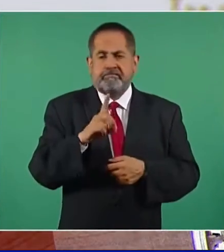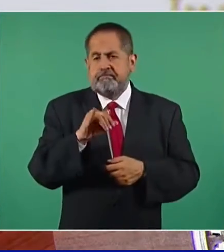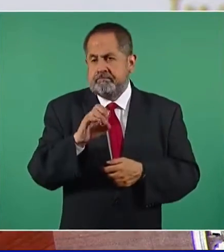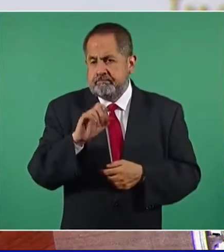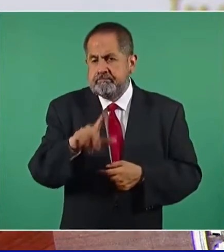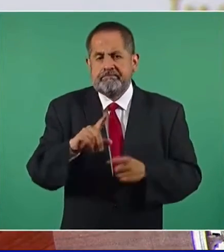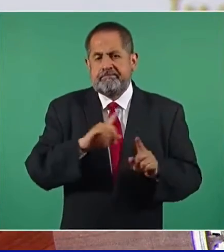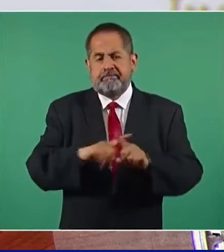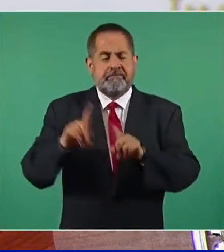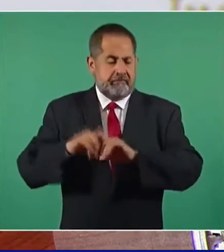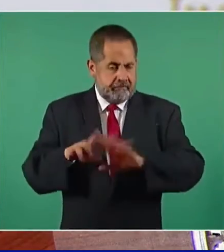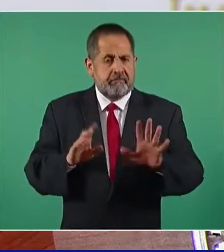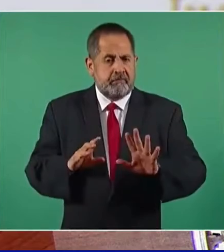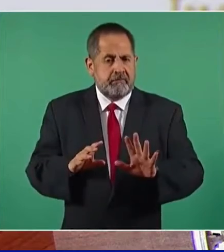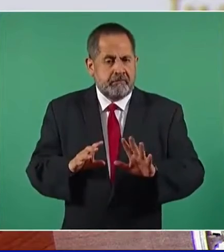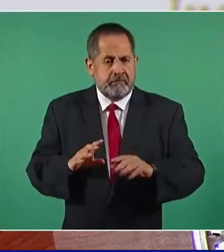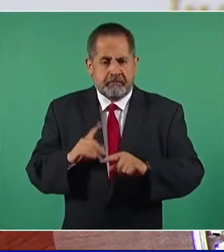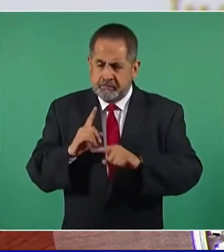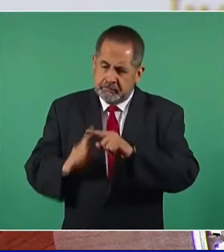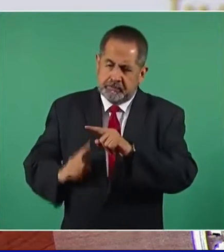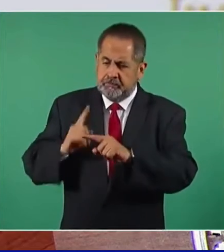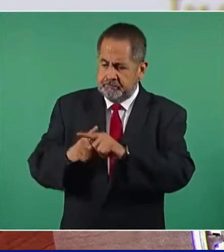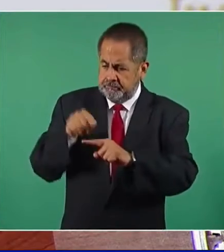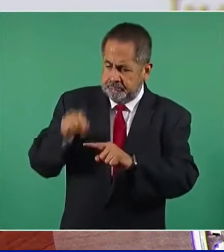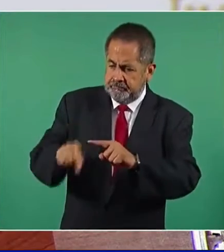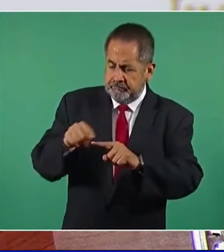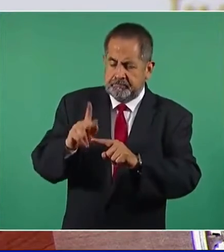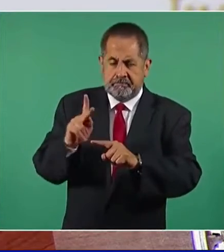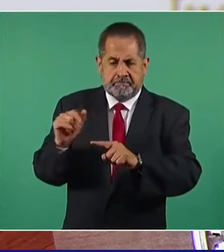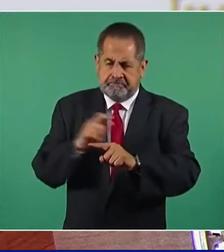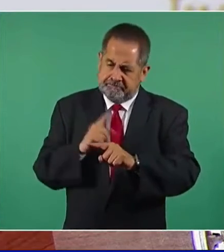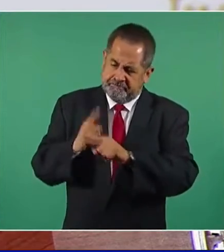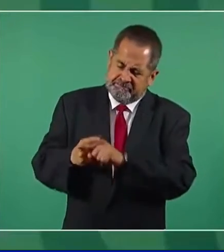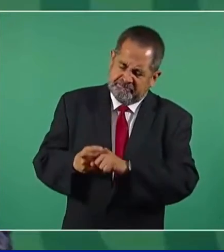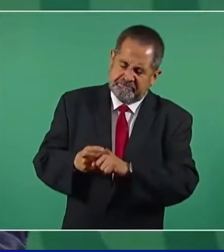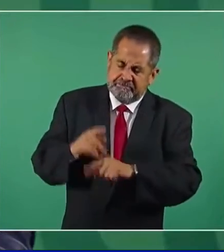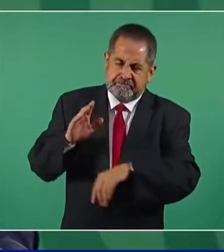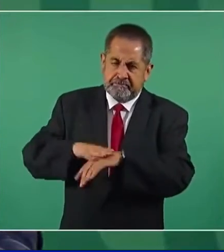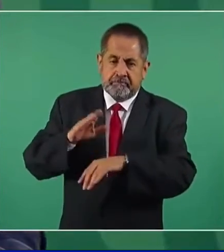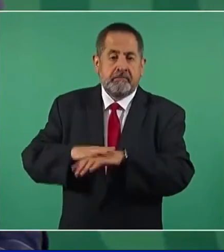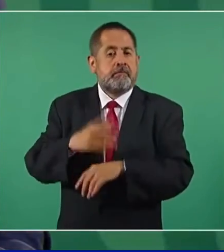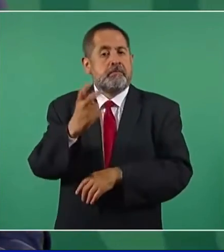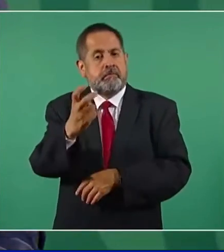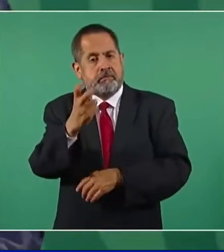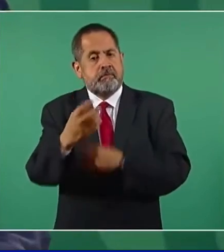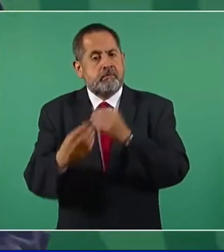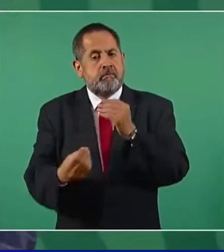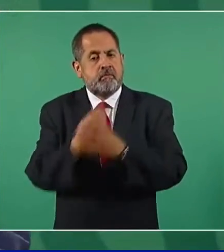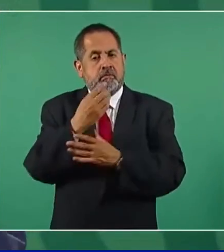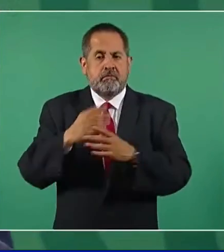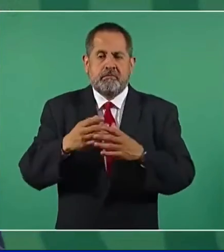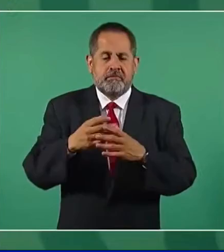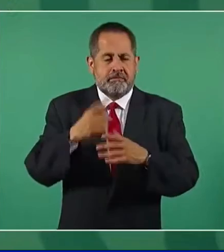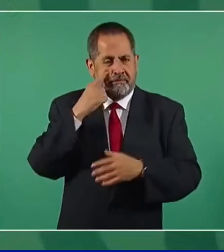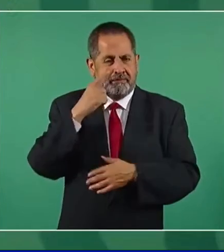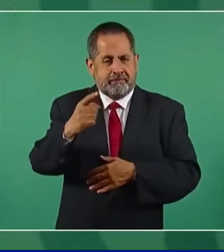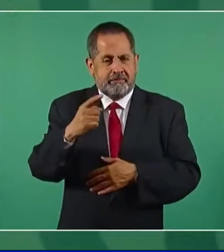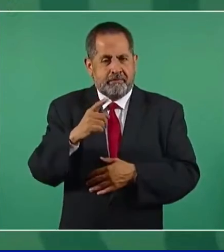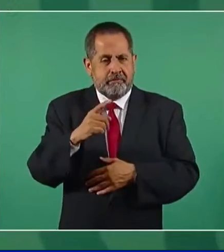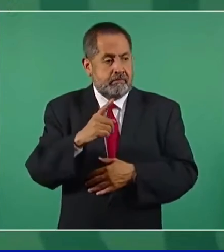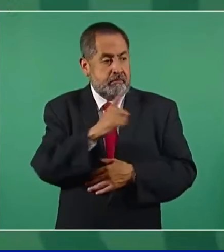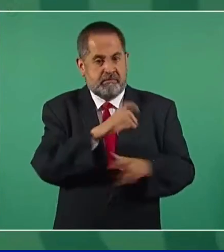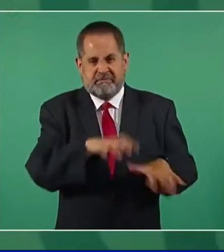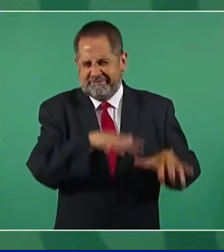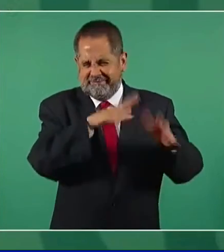Vamos a darle valor agregado a la materia prima, por eso estamos construyendo la nueva refinería, esta que se inunda